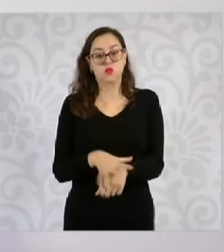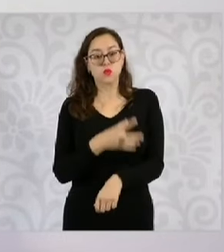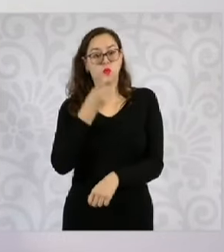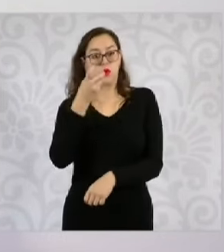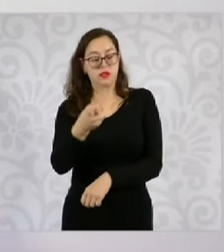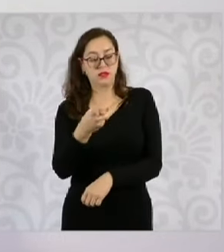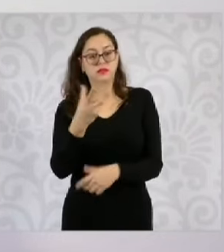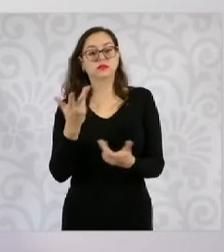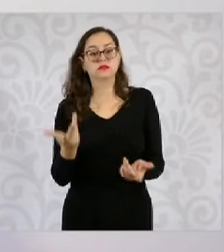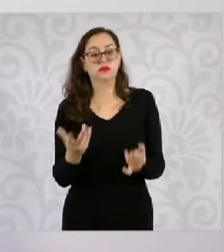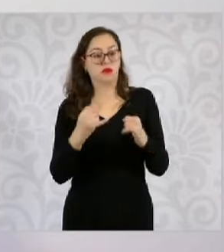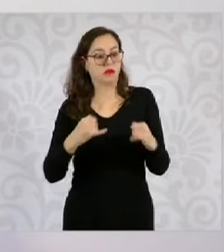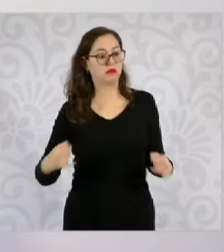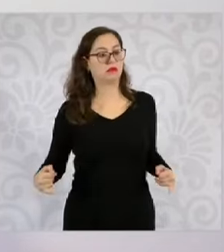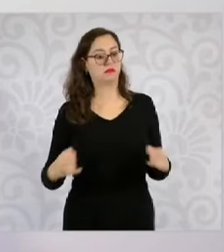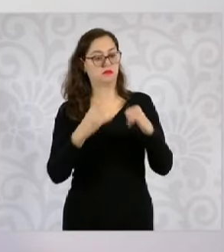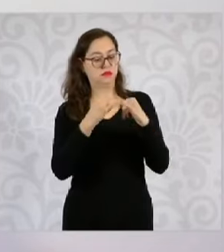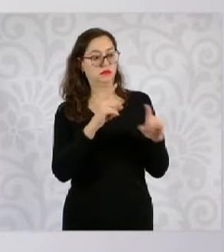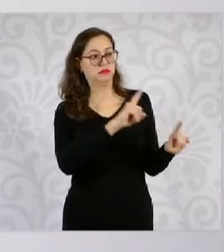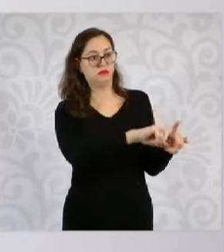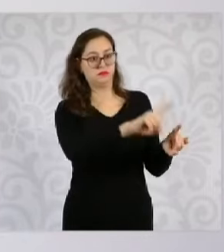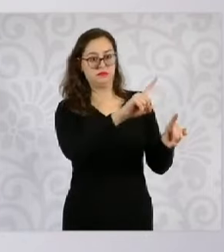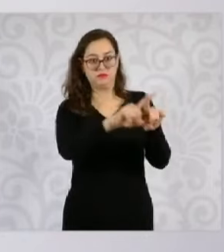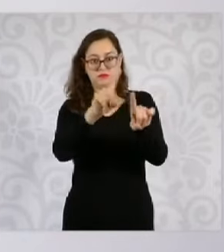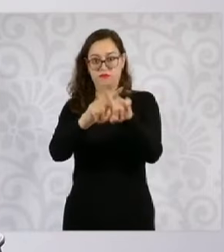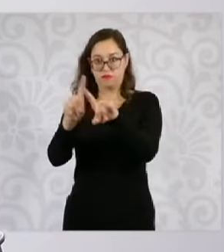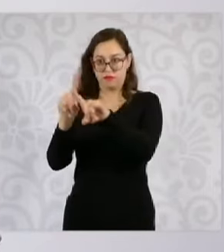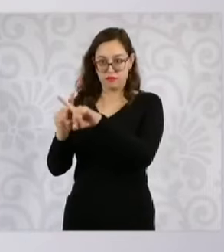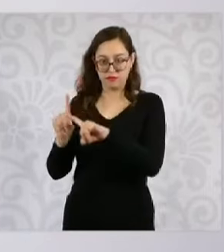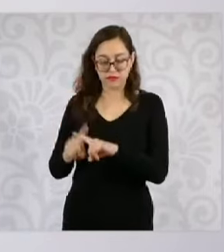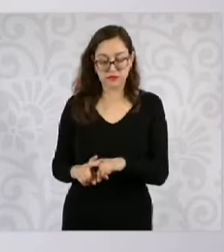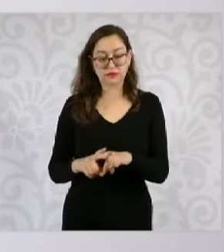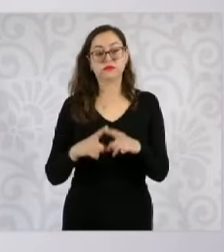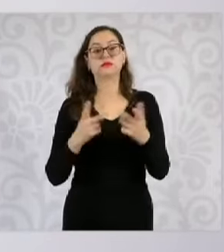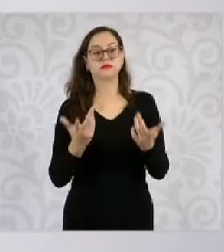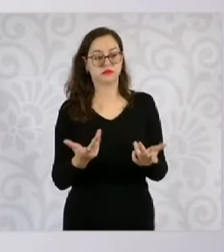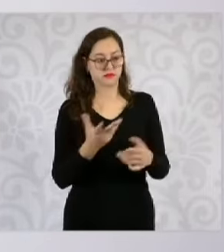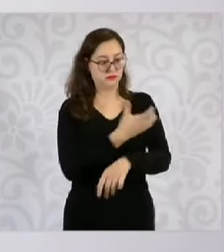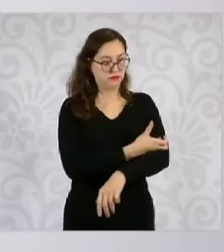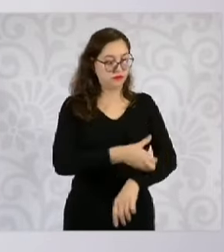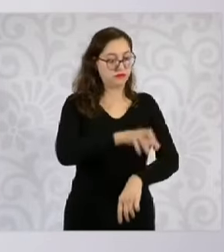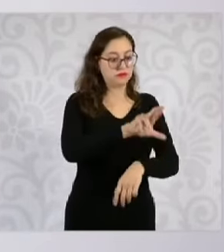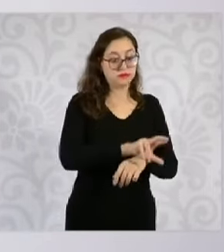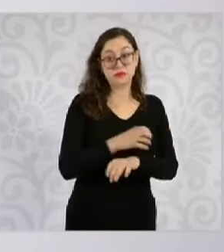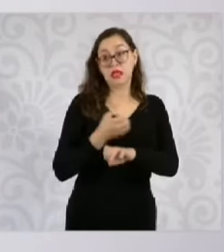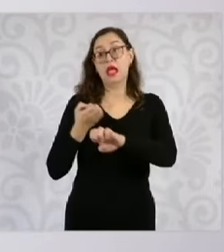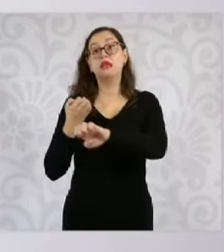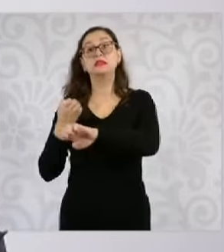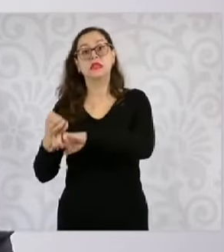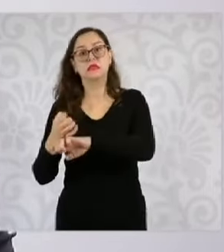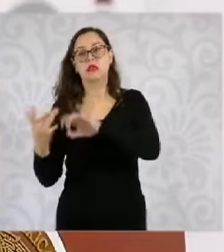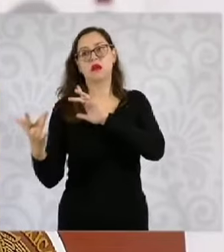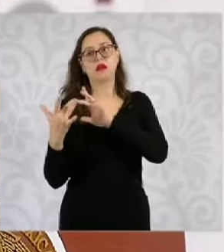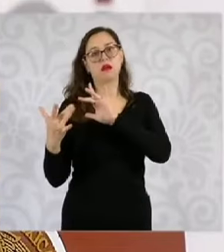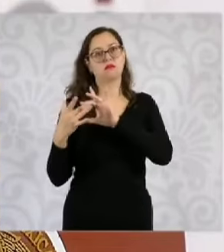absoluta entre las instituciones del Gabinete de Seguridad y también, cuando sea necesario, con las autoridades estatales.